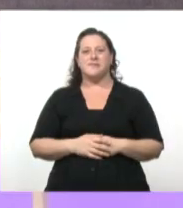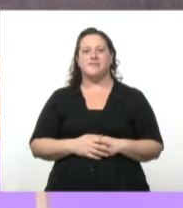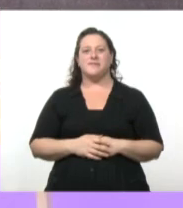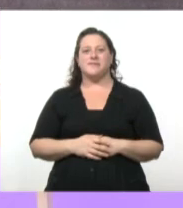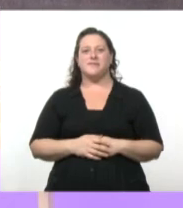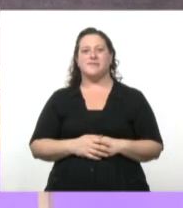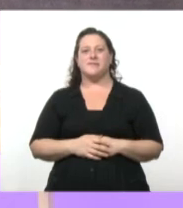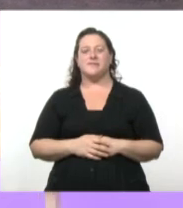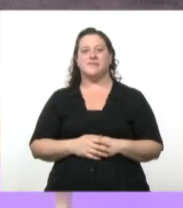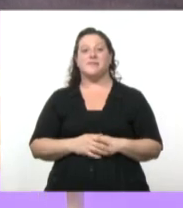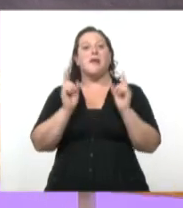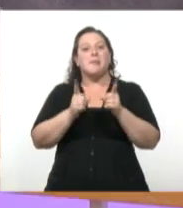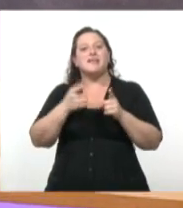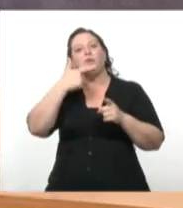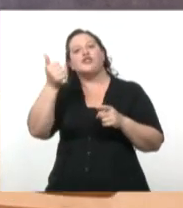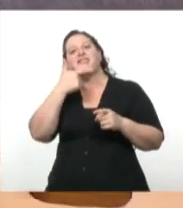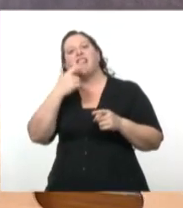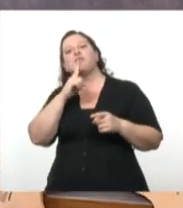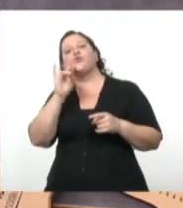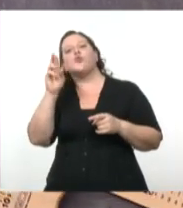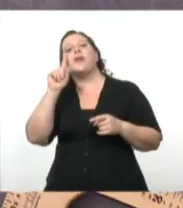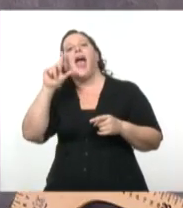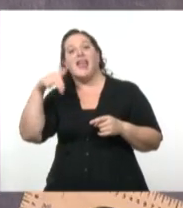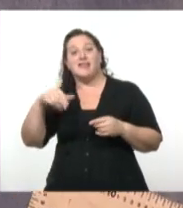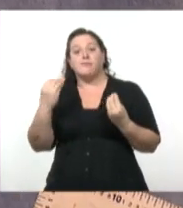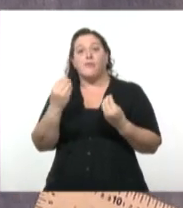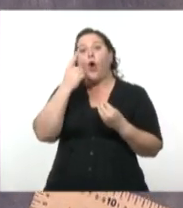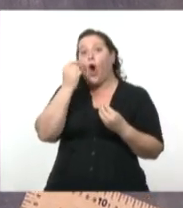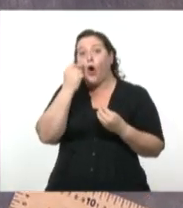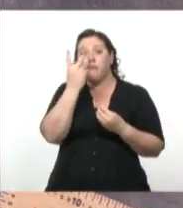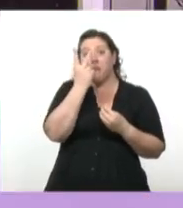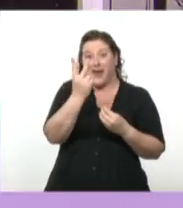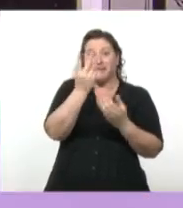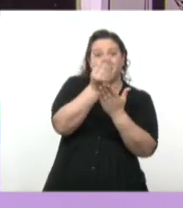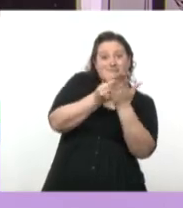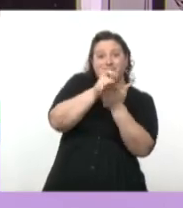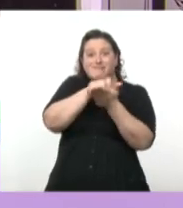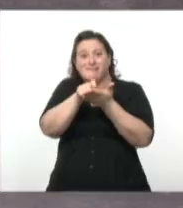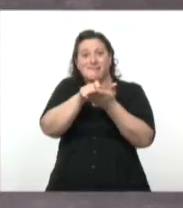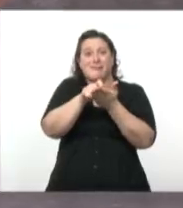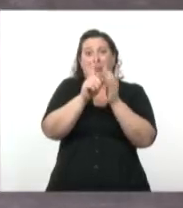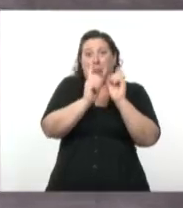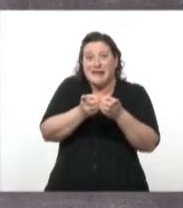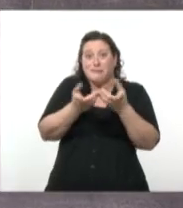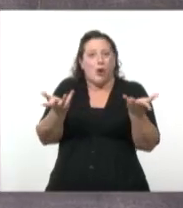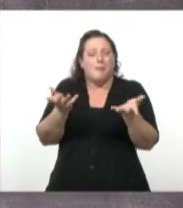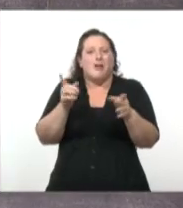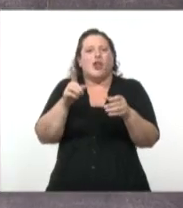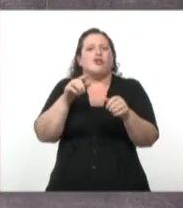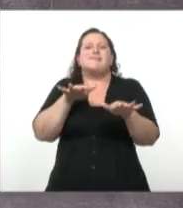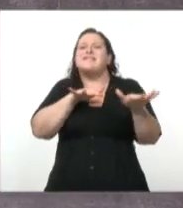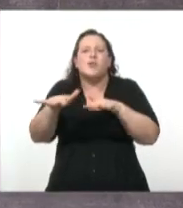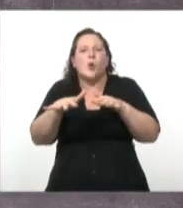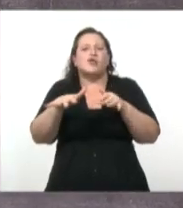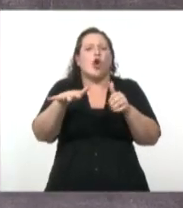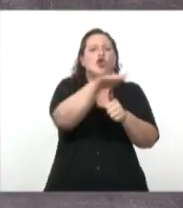Como decía Juan Sasturain, es la misma dupla, pero el contexto es otro. Y viendo además la imagen